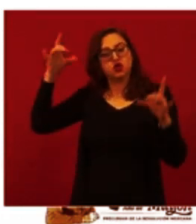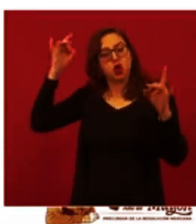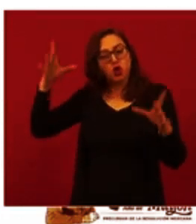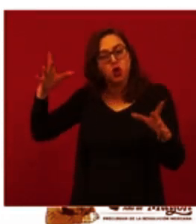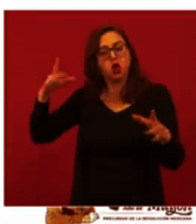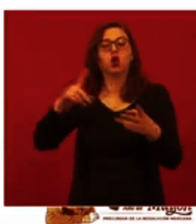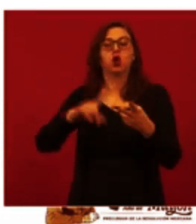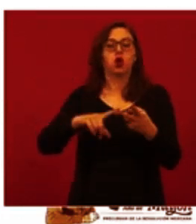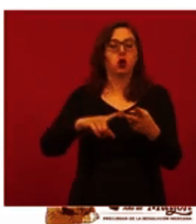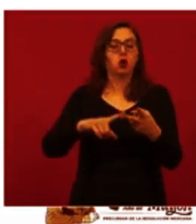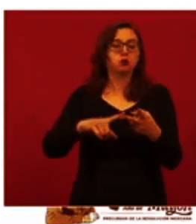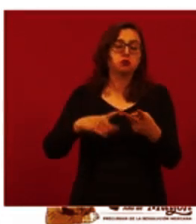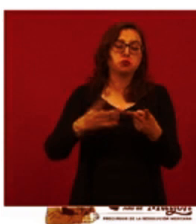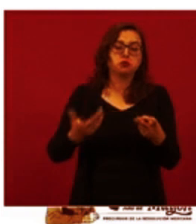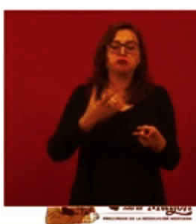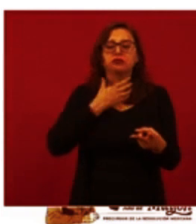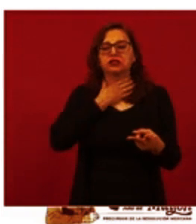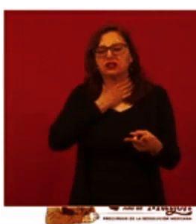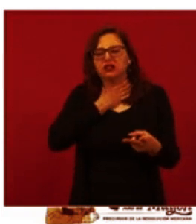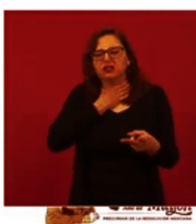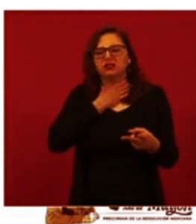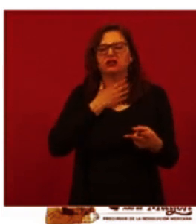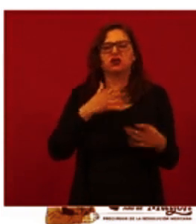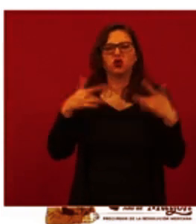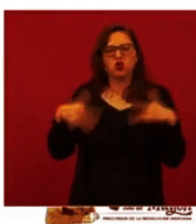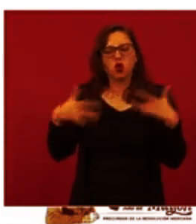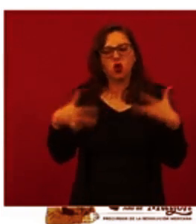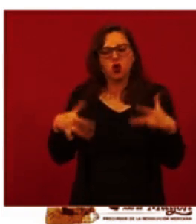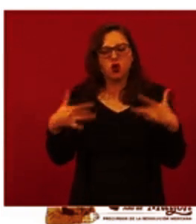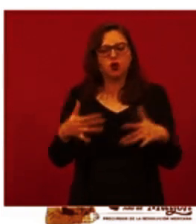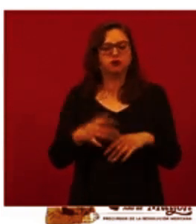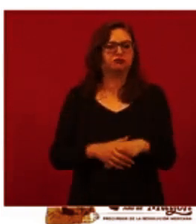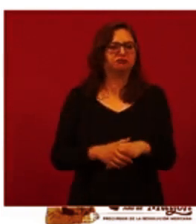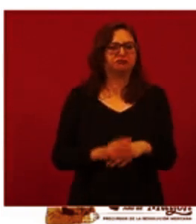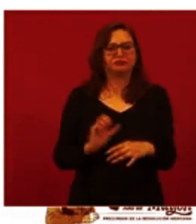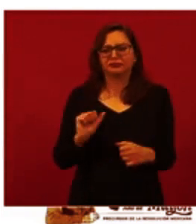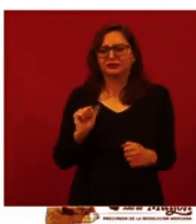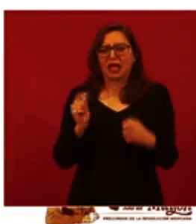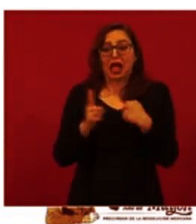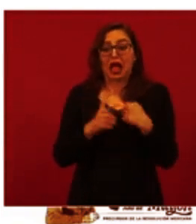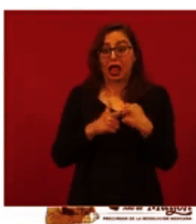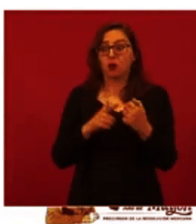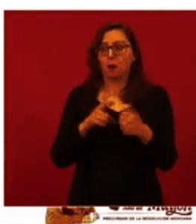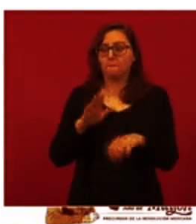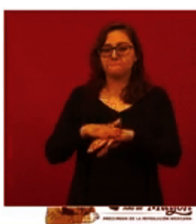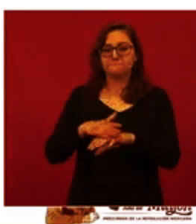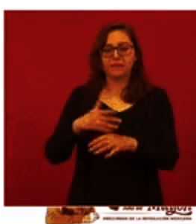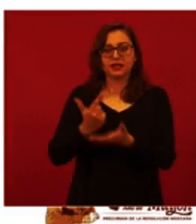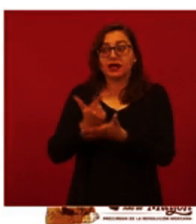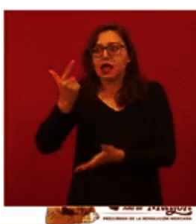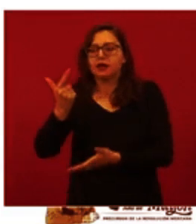la persona que tenía un poco de ronquera, la persona que tenía alguna afección también más importante. Todas están